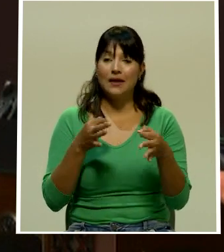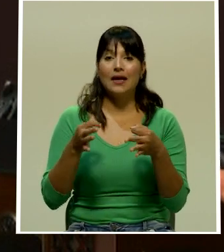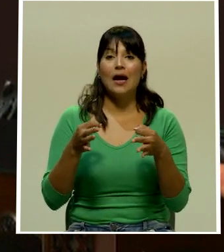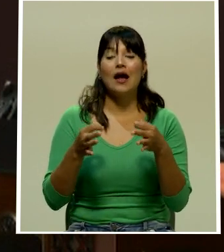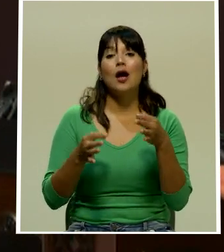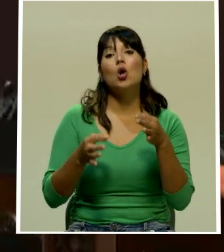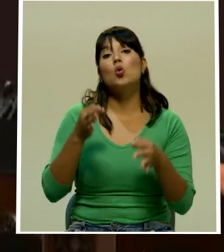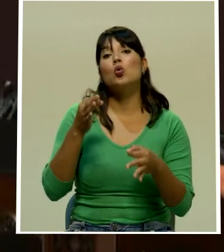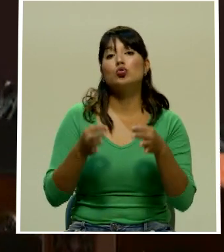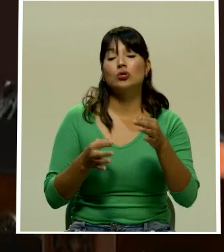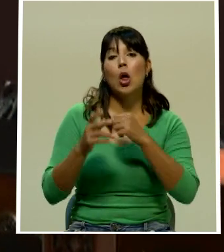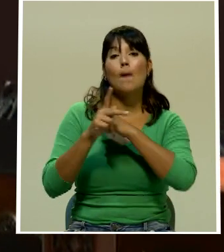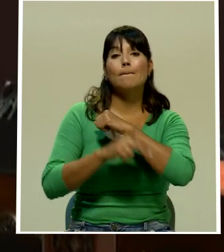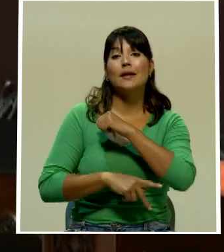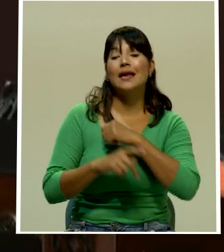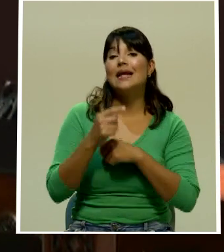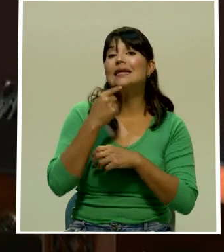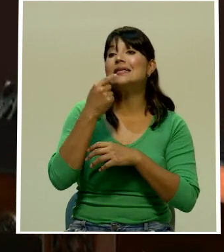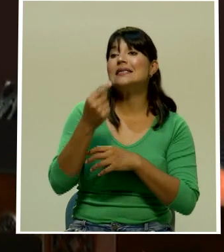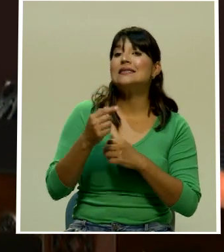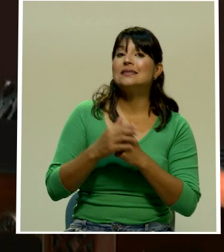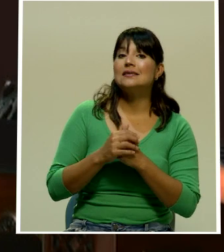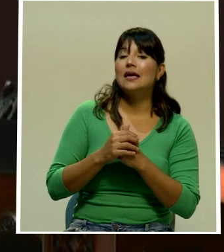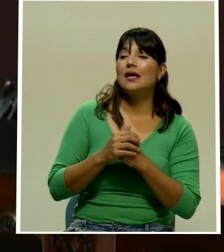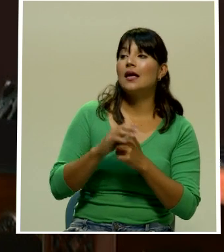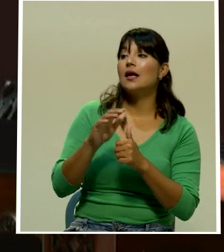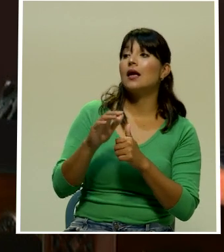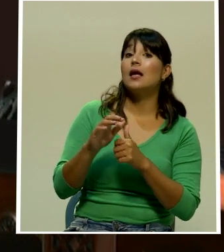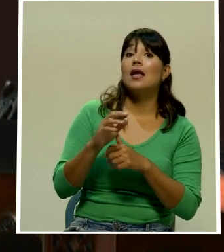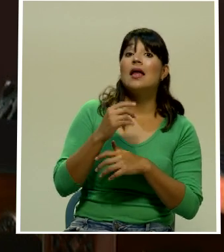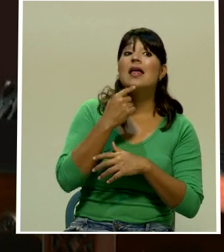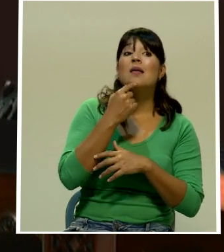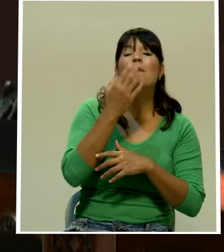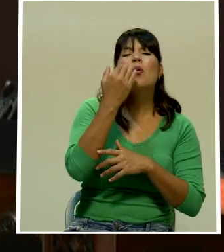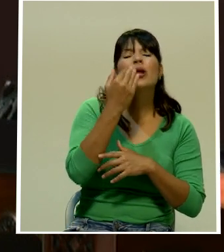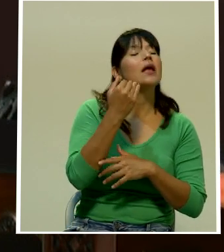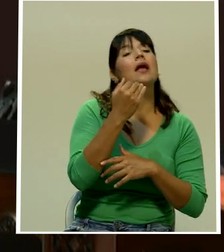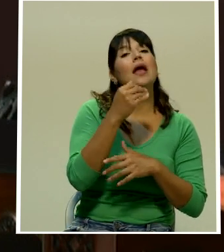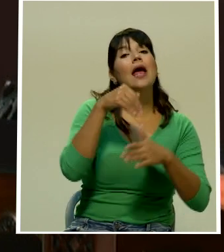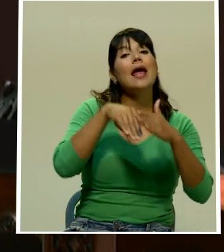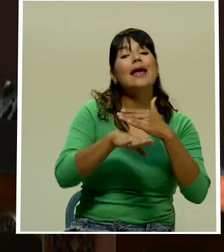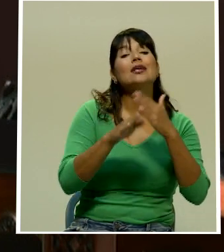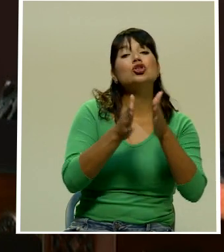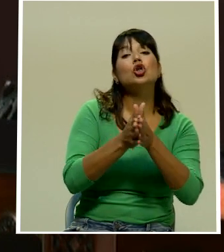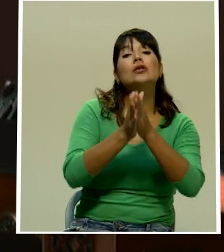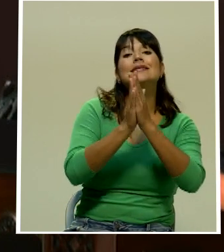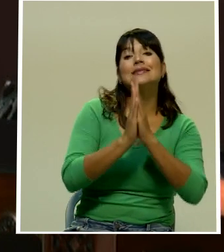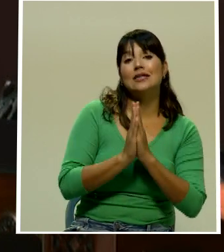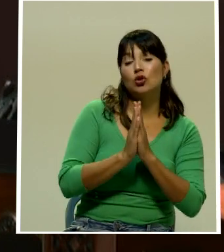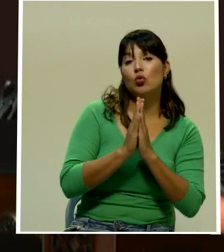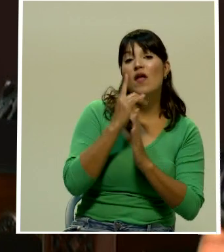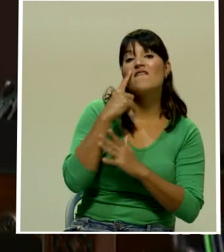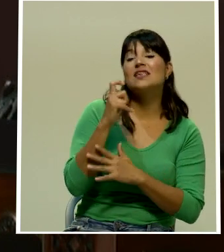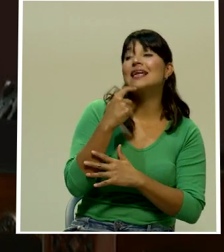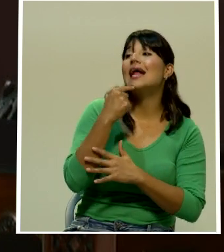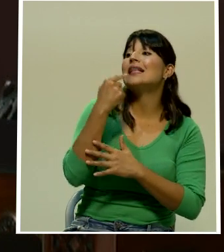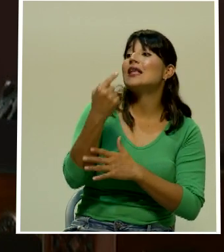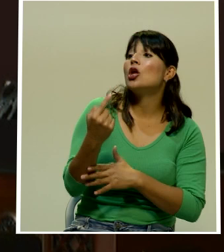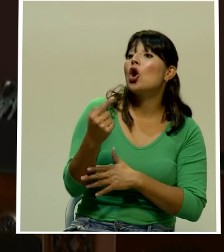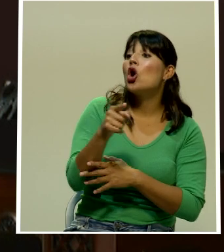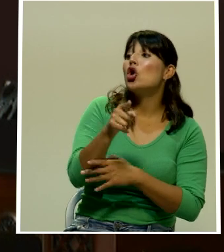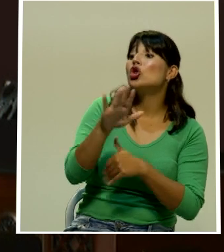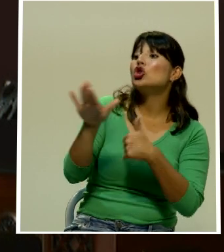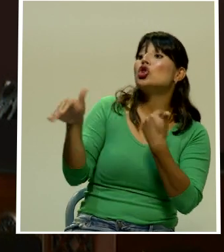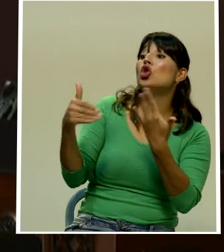que por decir que las víctimas somos todos eso no cumple el requisito procesal si no se concreta quién o quiénes reciben